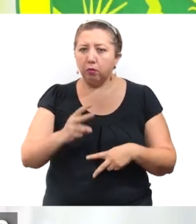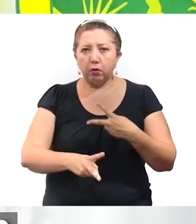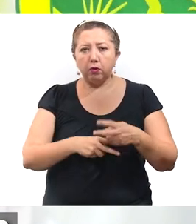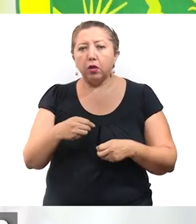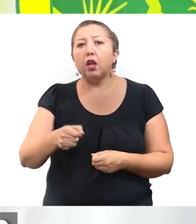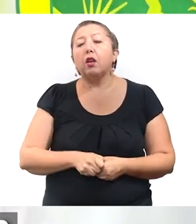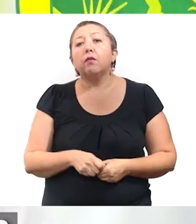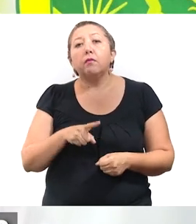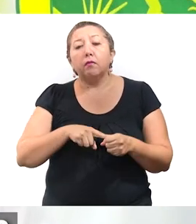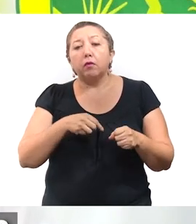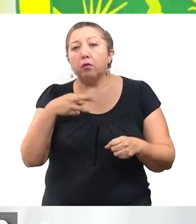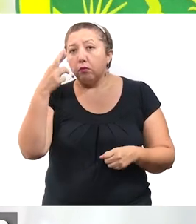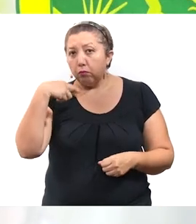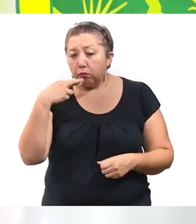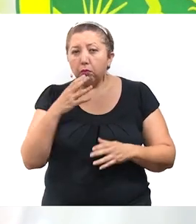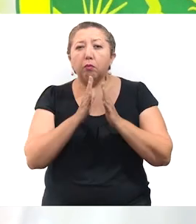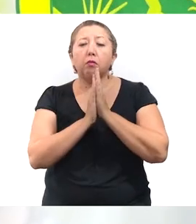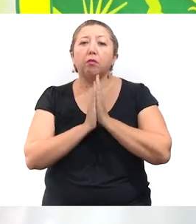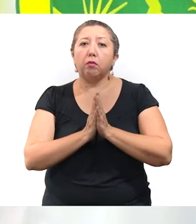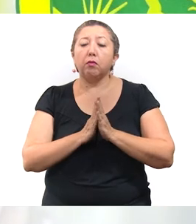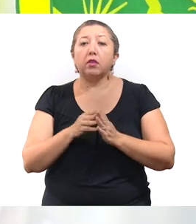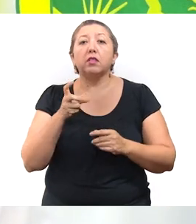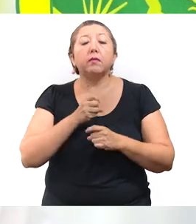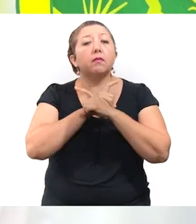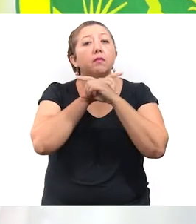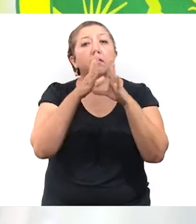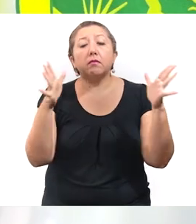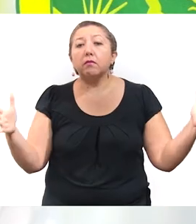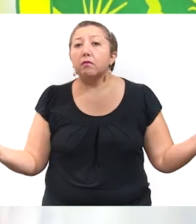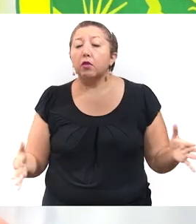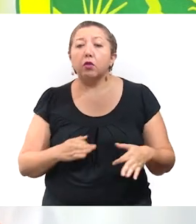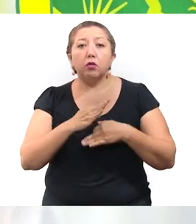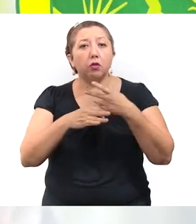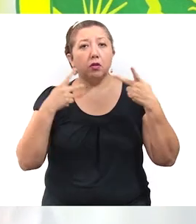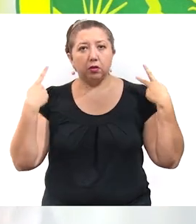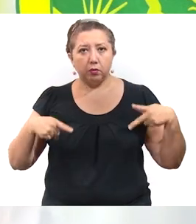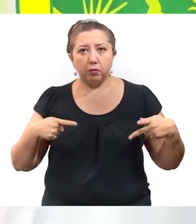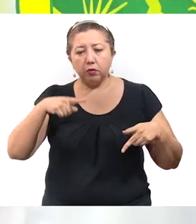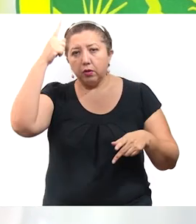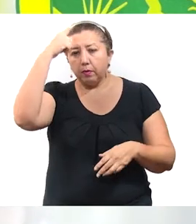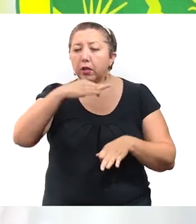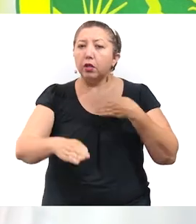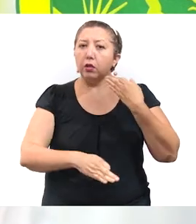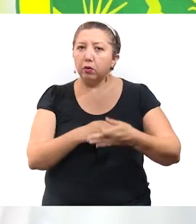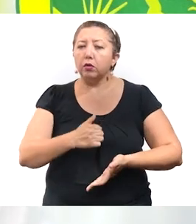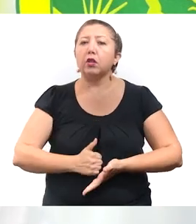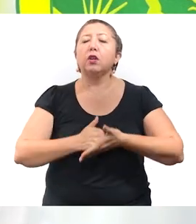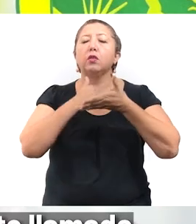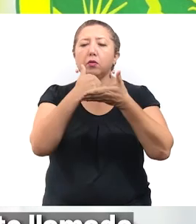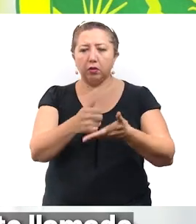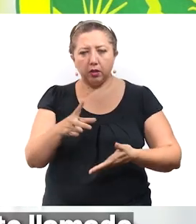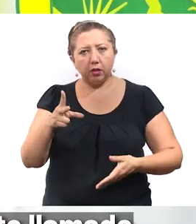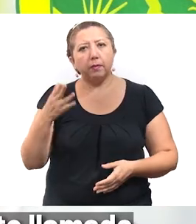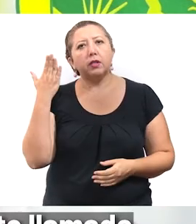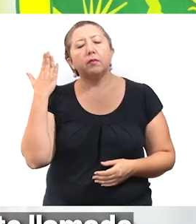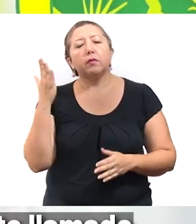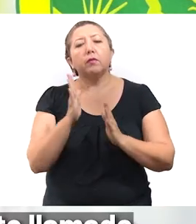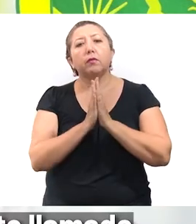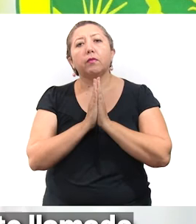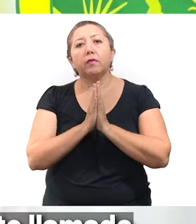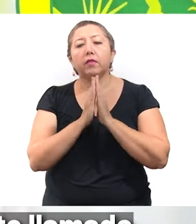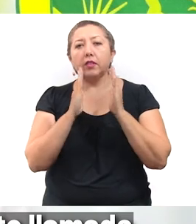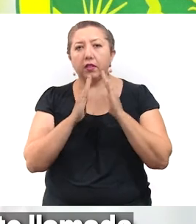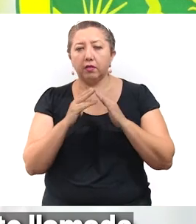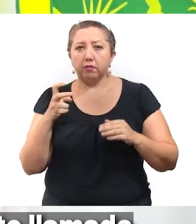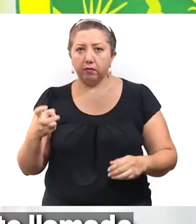no nos vayamos a semáforo rojo. Les pido compartir este mensaje con todos sus contactos para que todos colaboren y también les pido que en